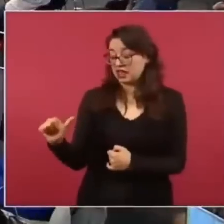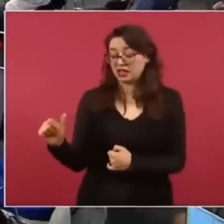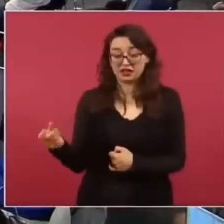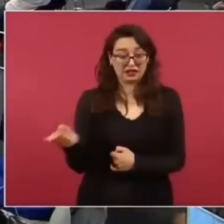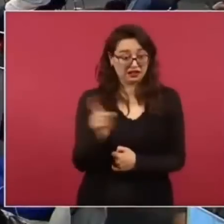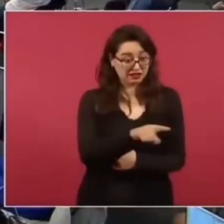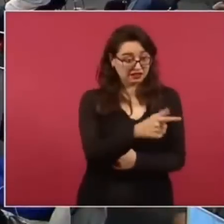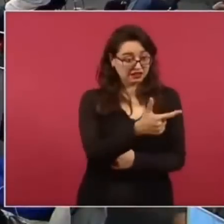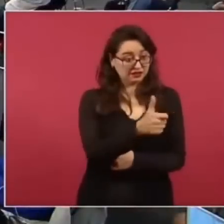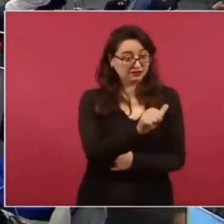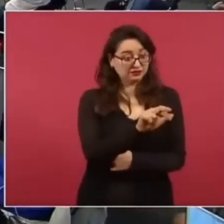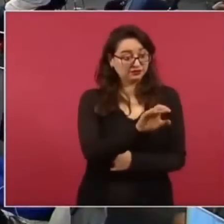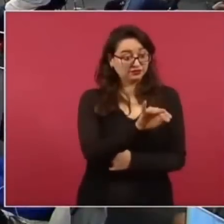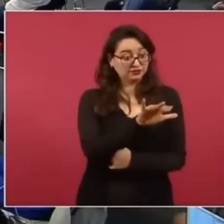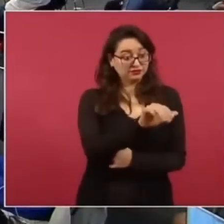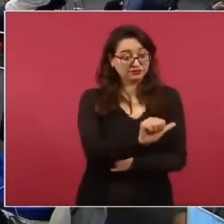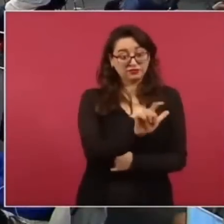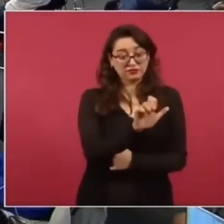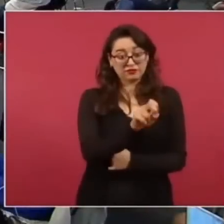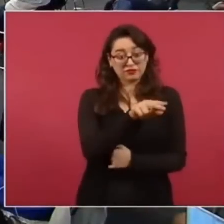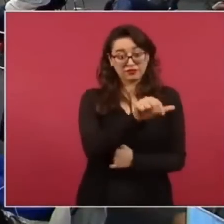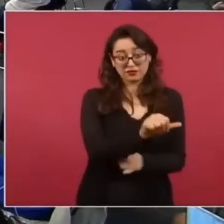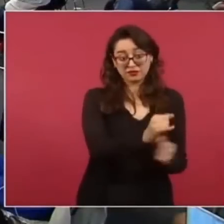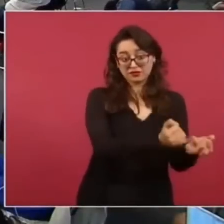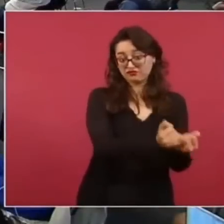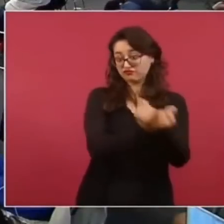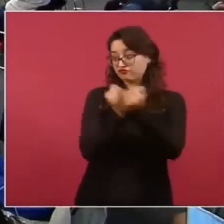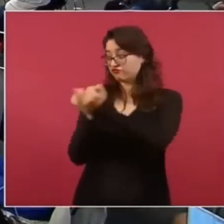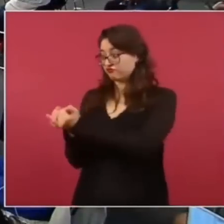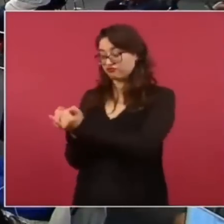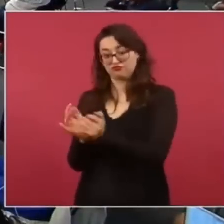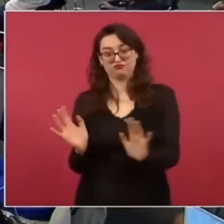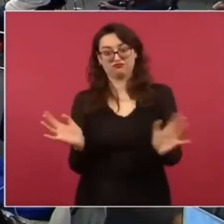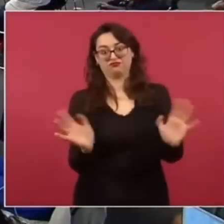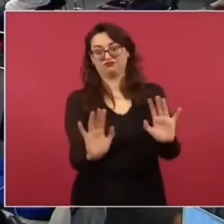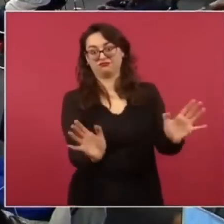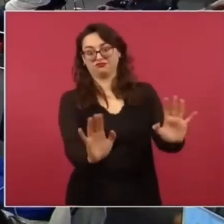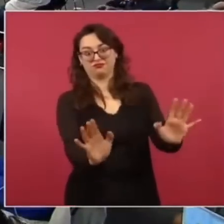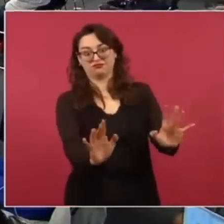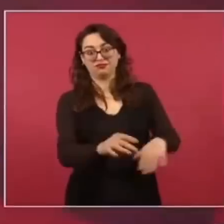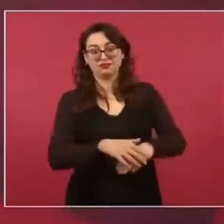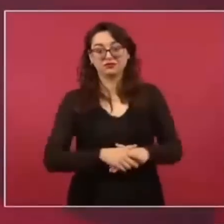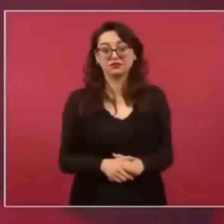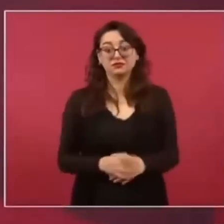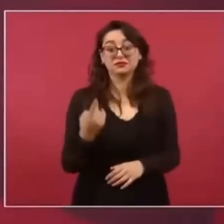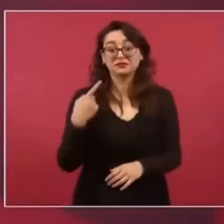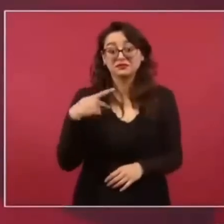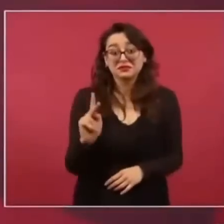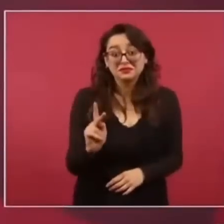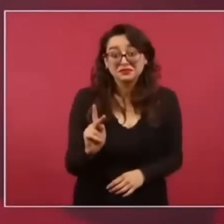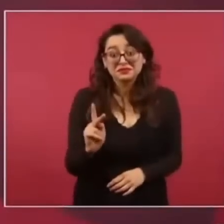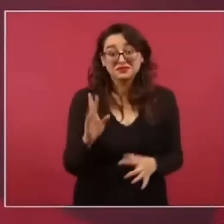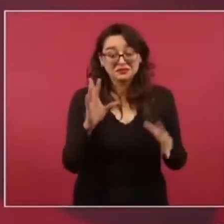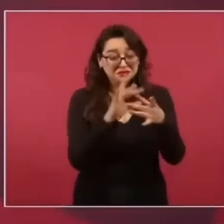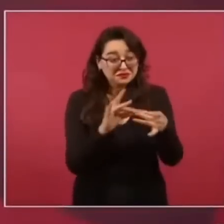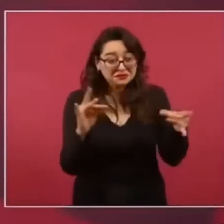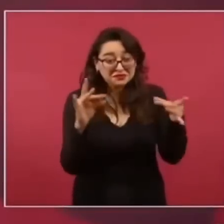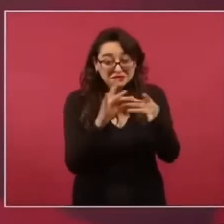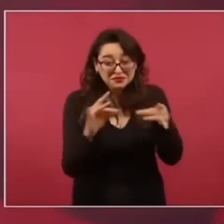O sea, nada más que convencirlos, uy,